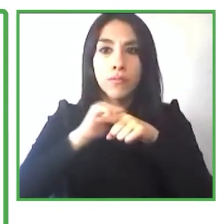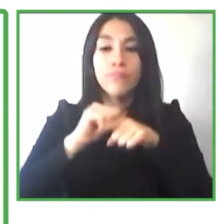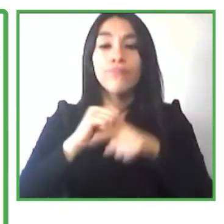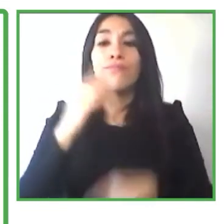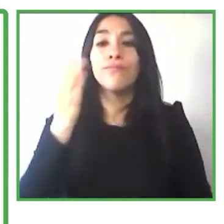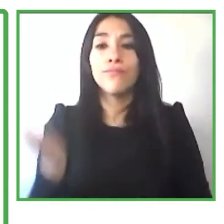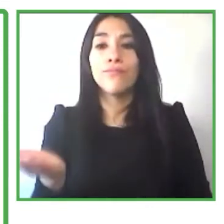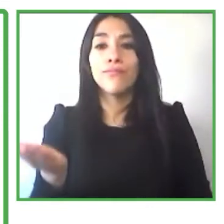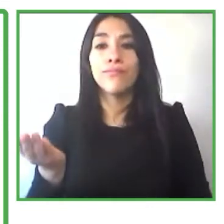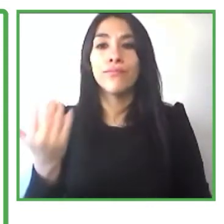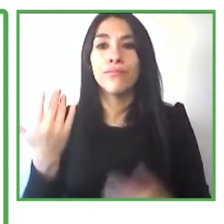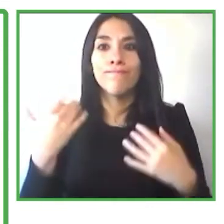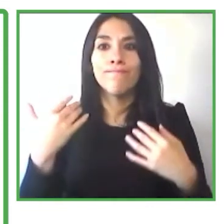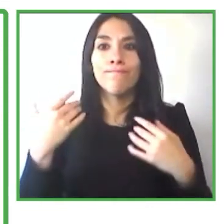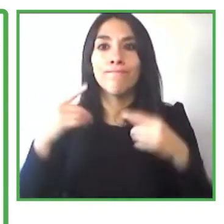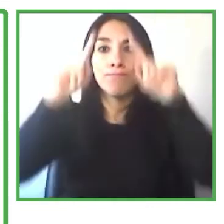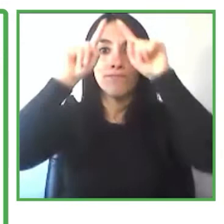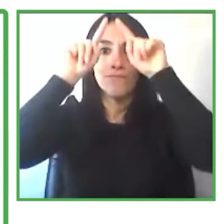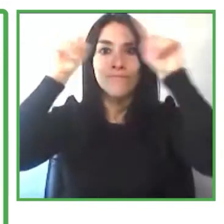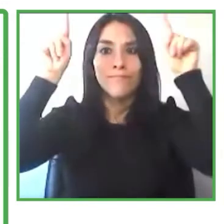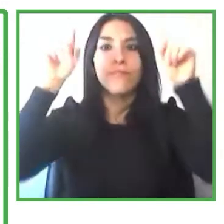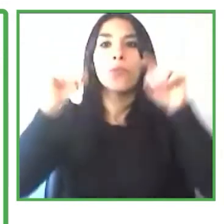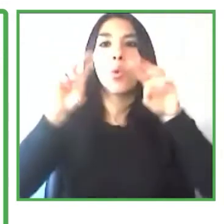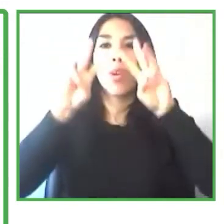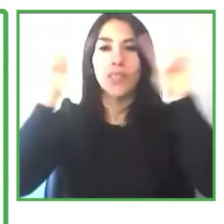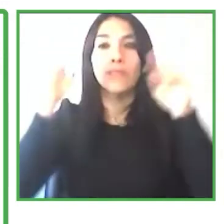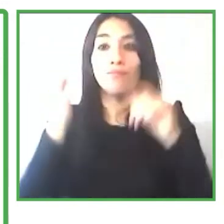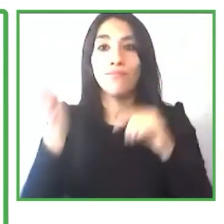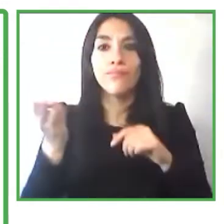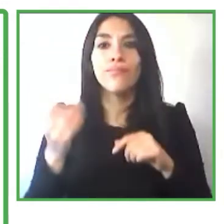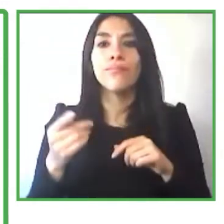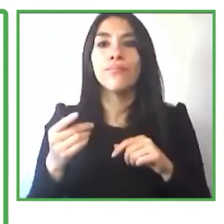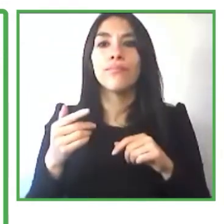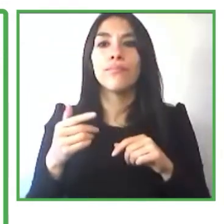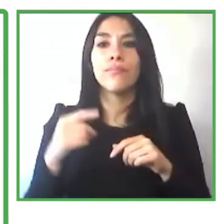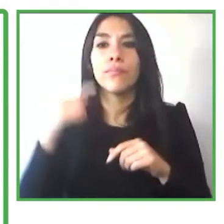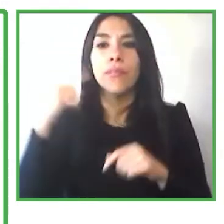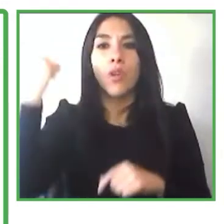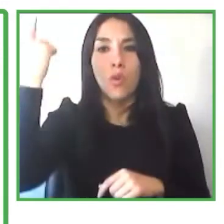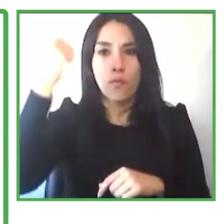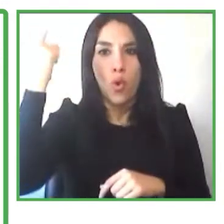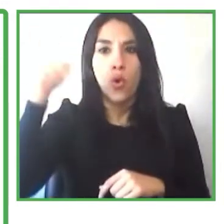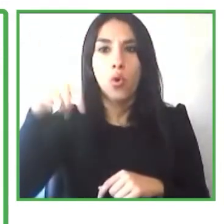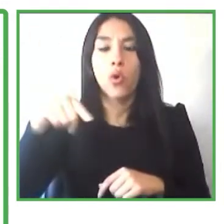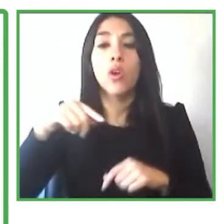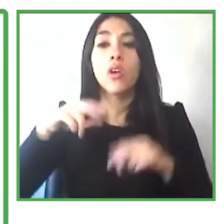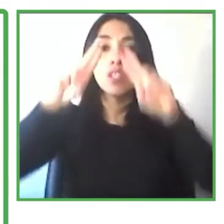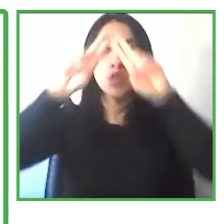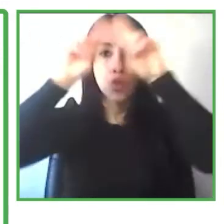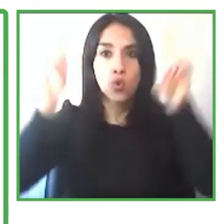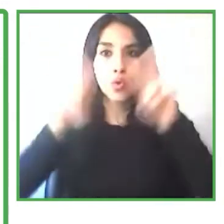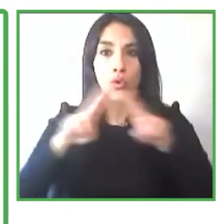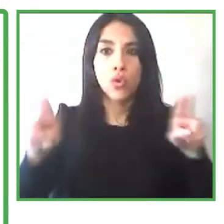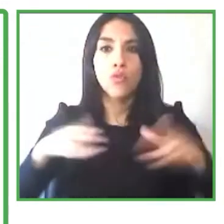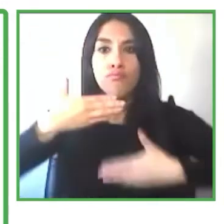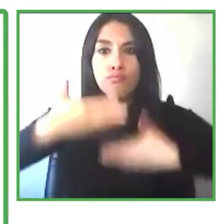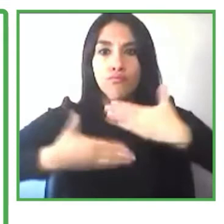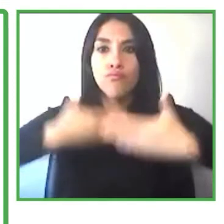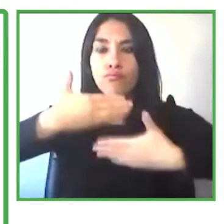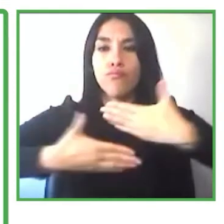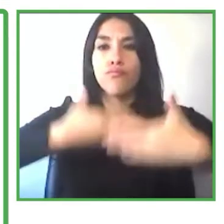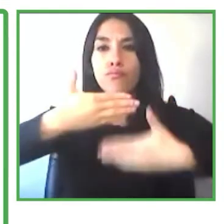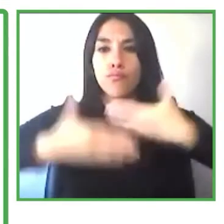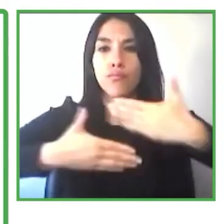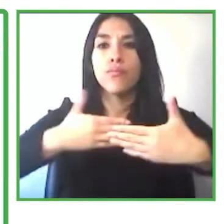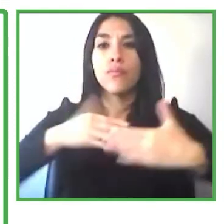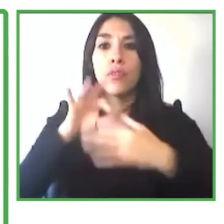esta red internacional funciona con afiliadas nacionales